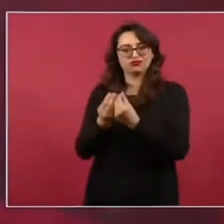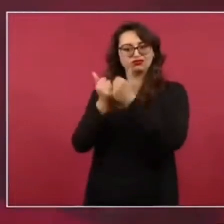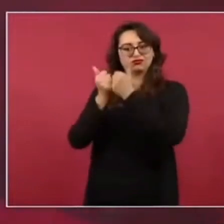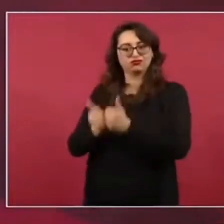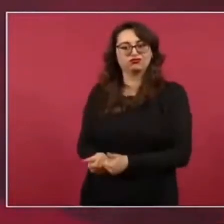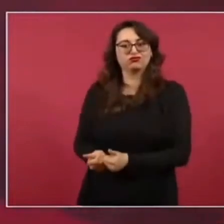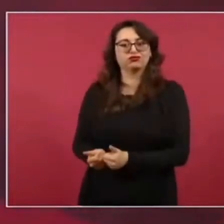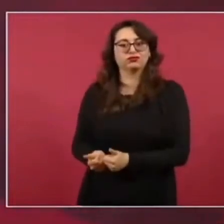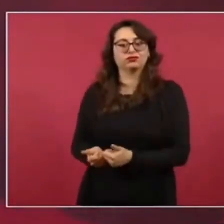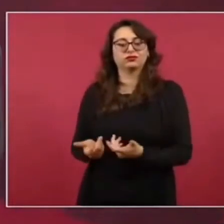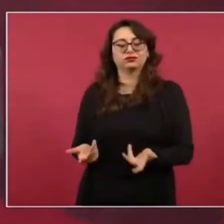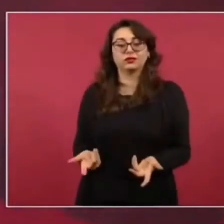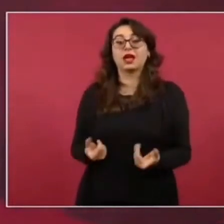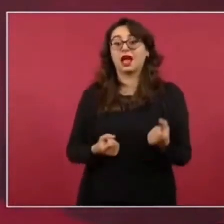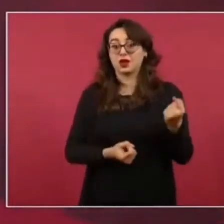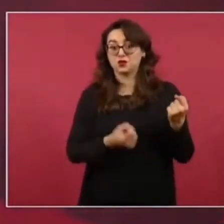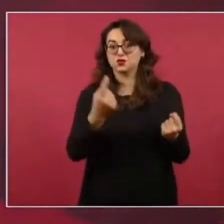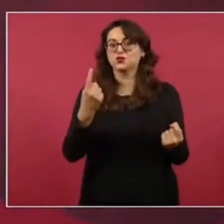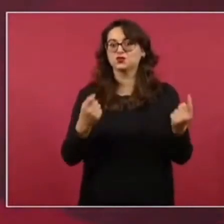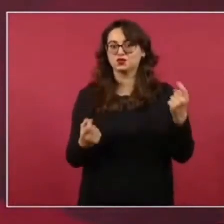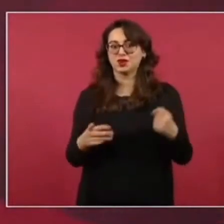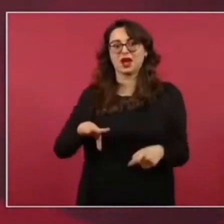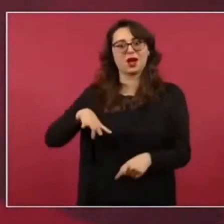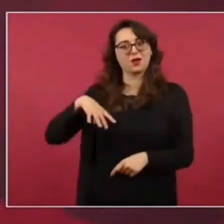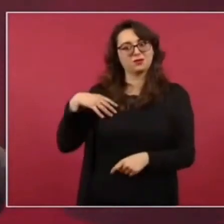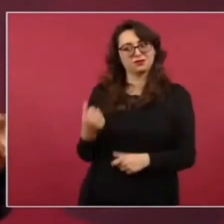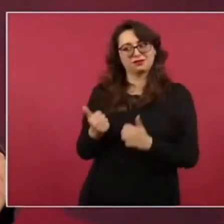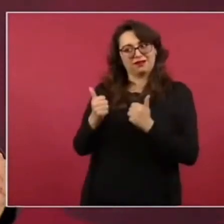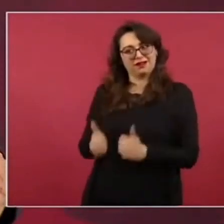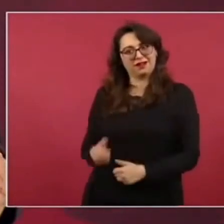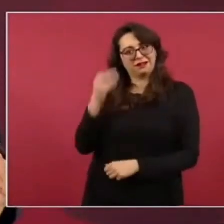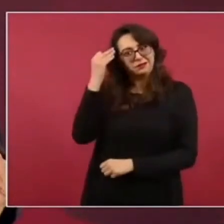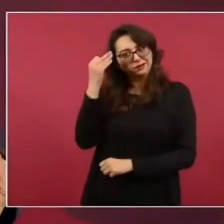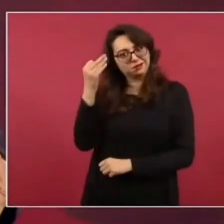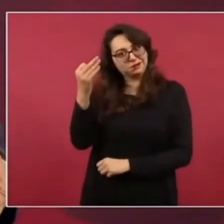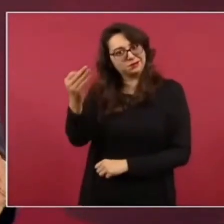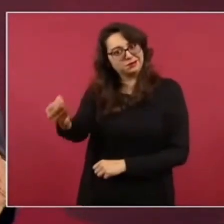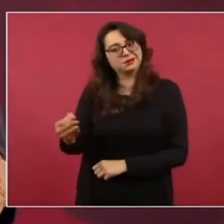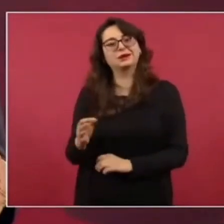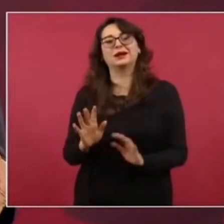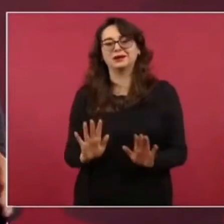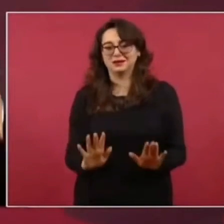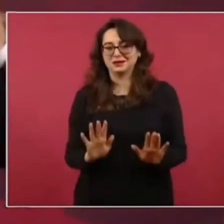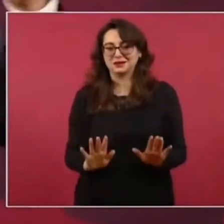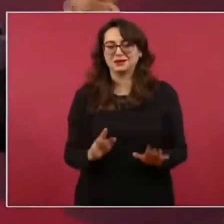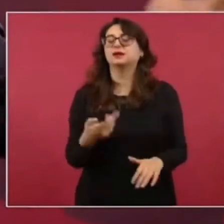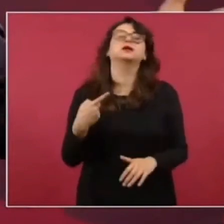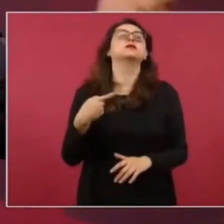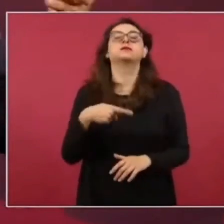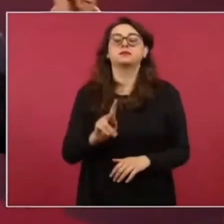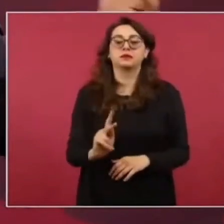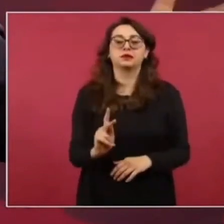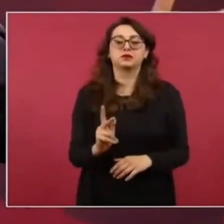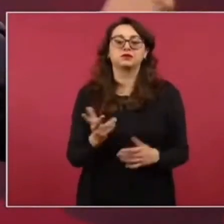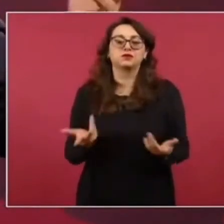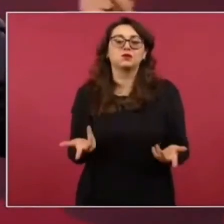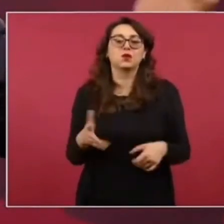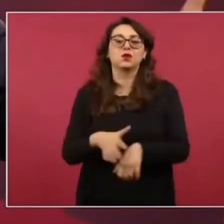hasta abusan y se quedan más de la cuenta, pero es parte pues